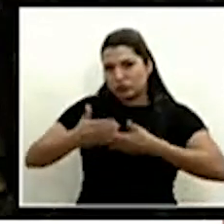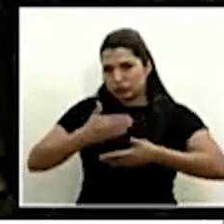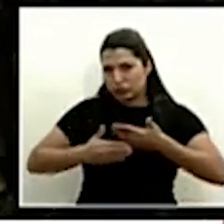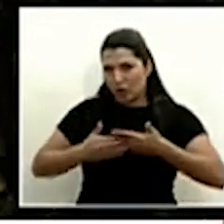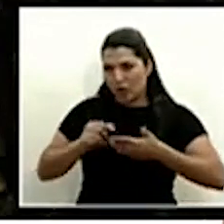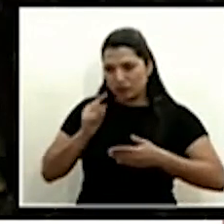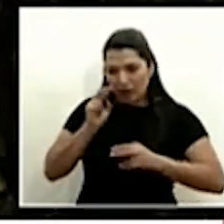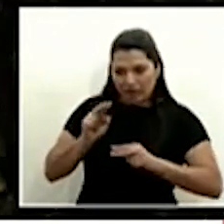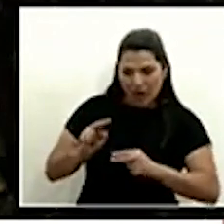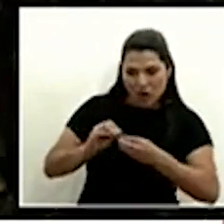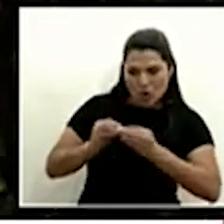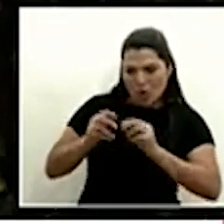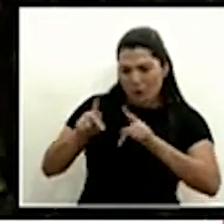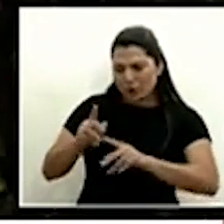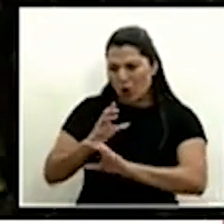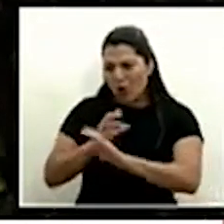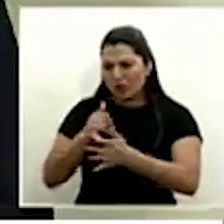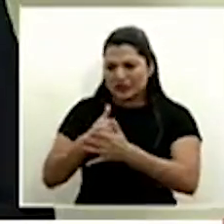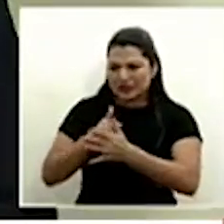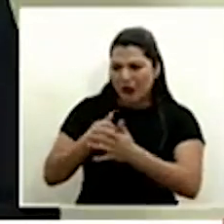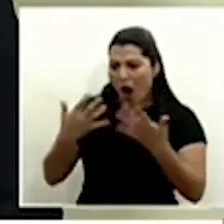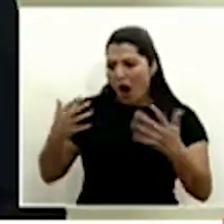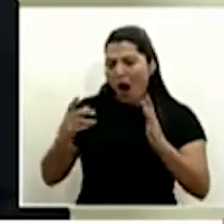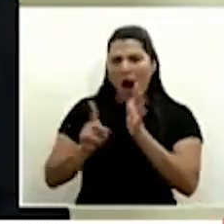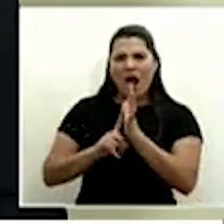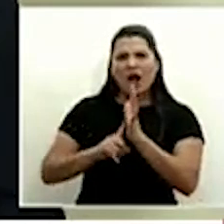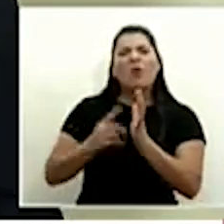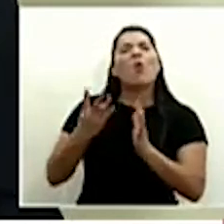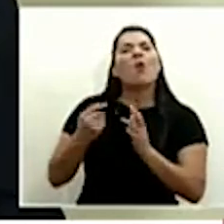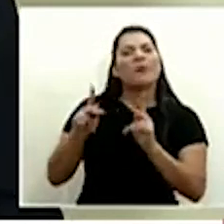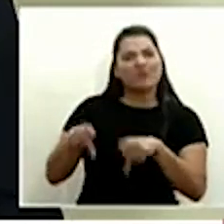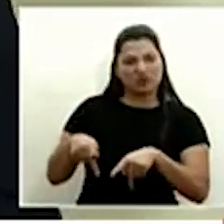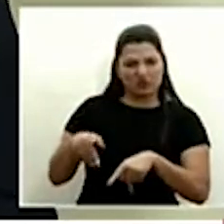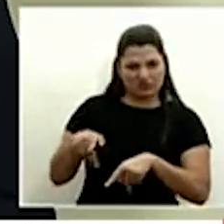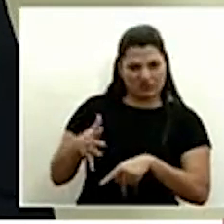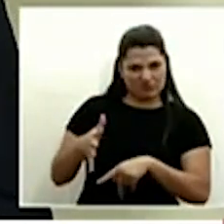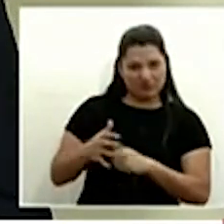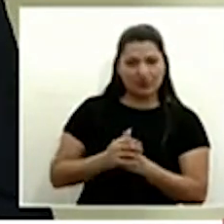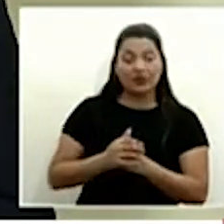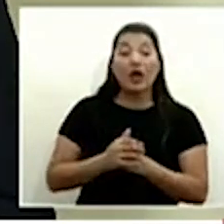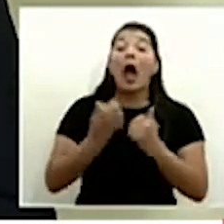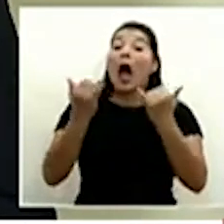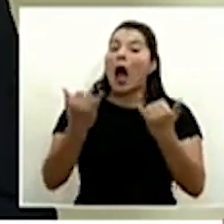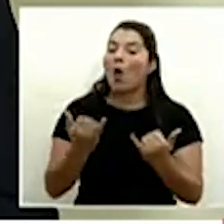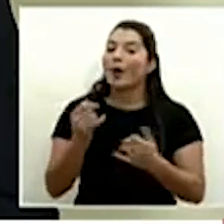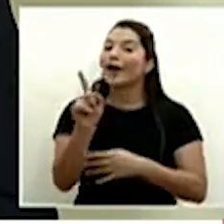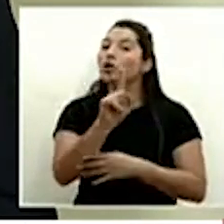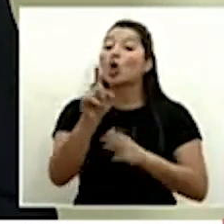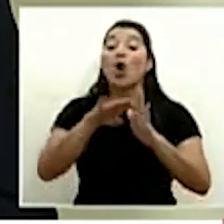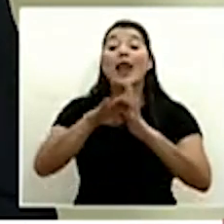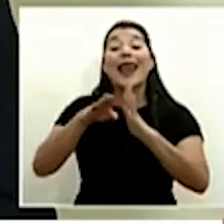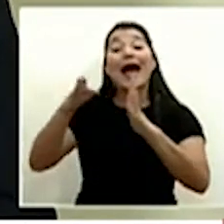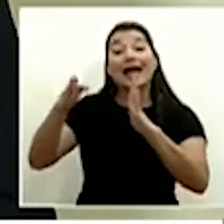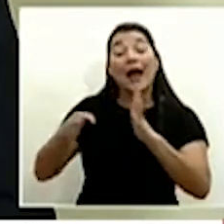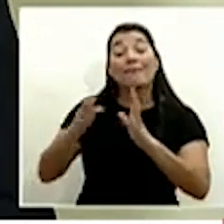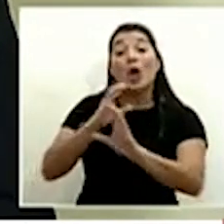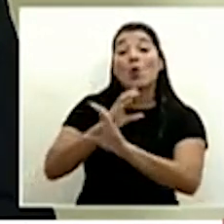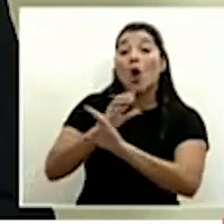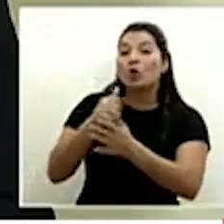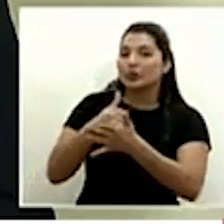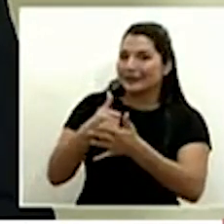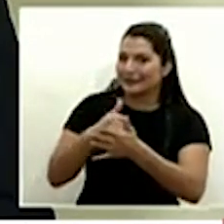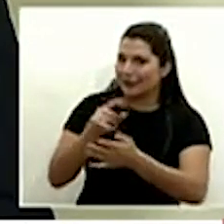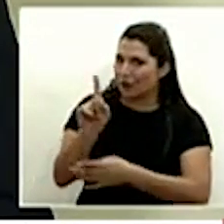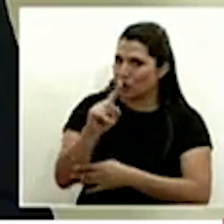encendidas para echar para atrás con alguna medida si recordemos que las pacientes en UCI no es que las camas UCI que tenemos en el país están disponibles para solamente